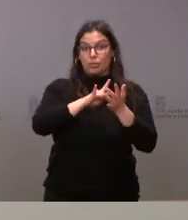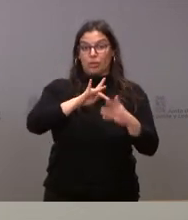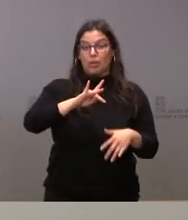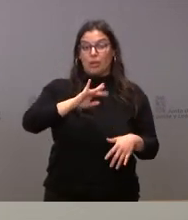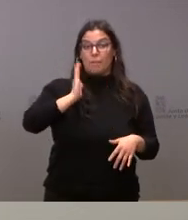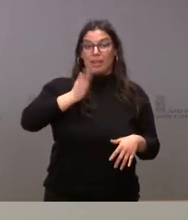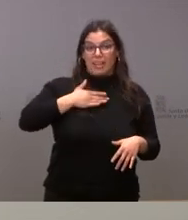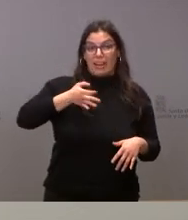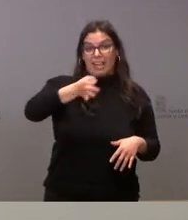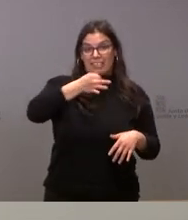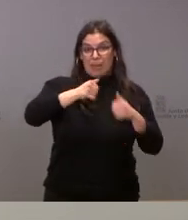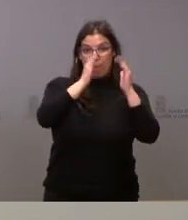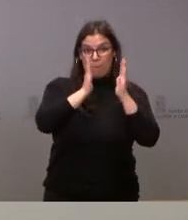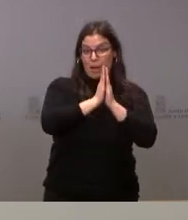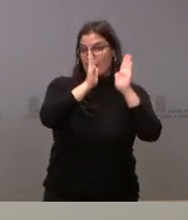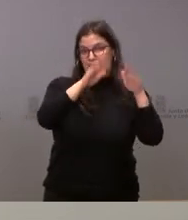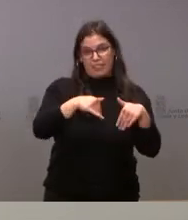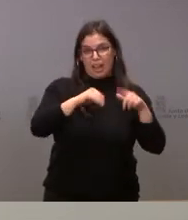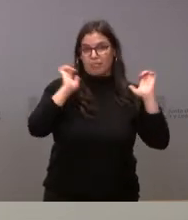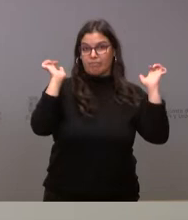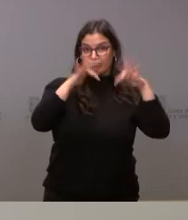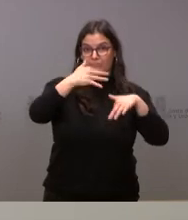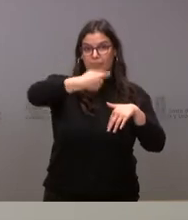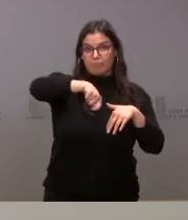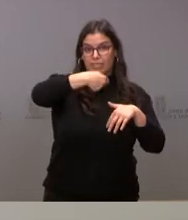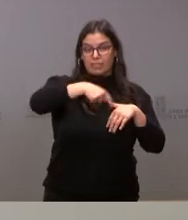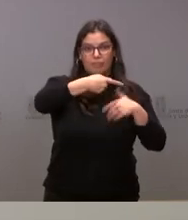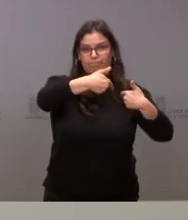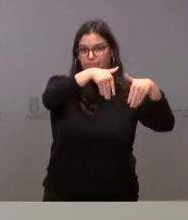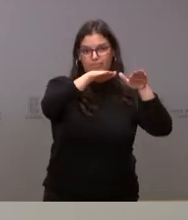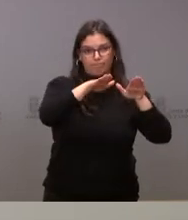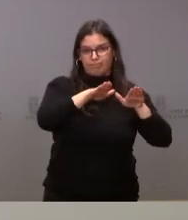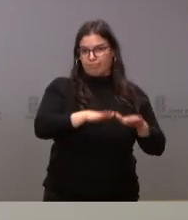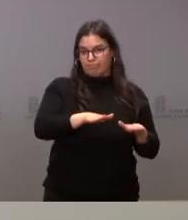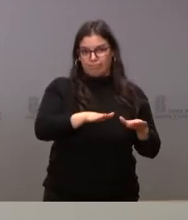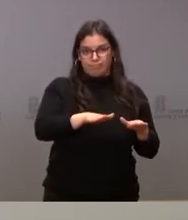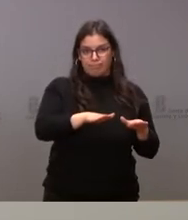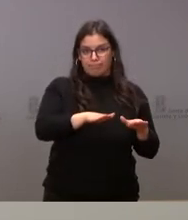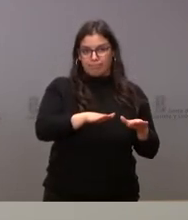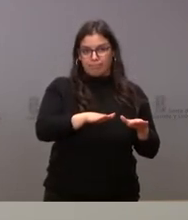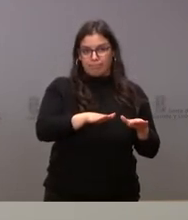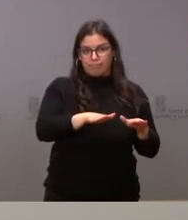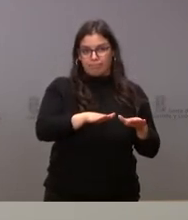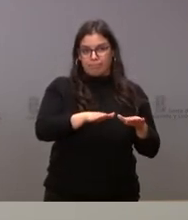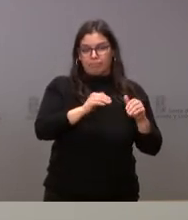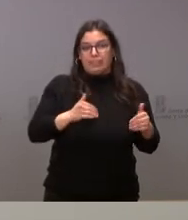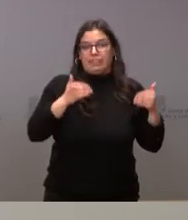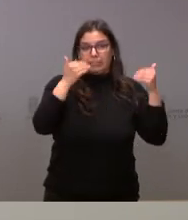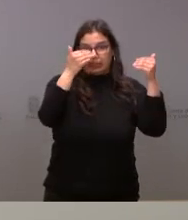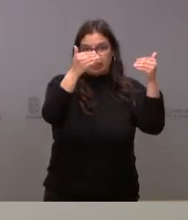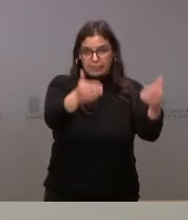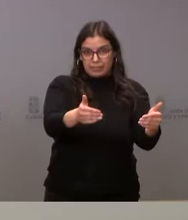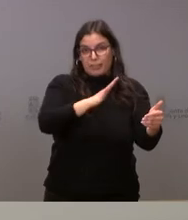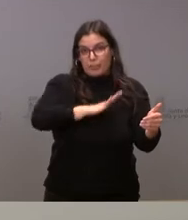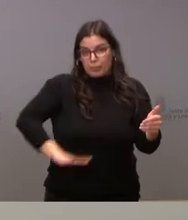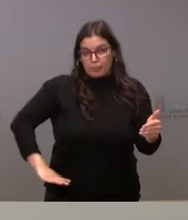Palma, pero finalmente esa conferencia de presidentes ha sido retrasada, ha sido suspendida de momento